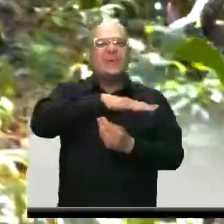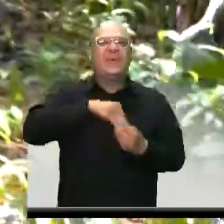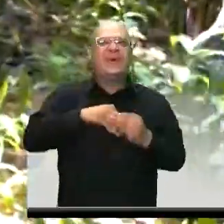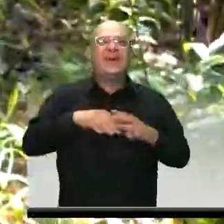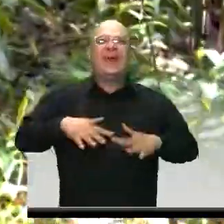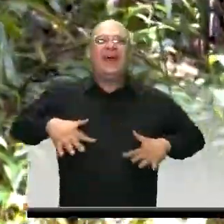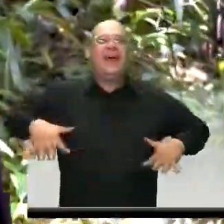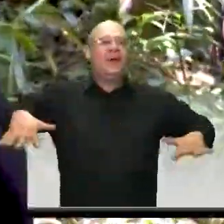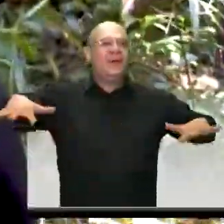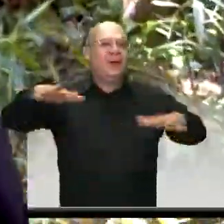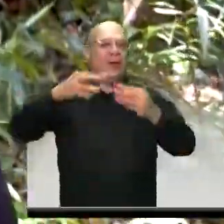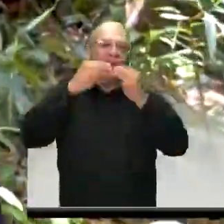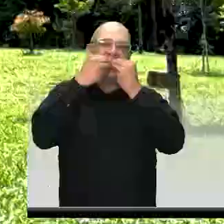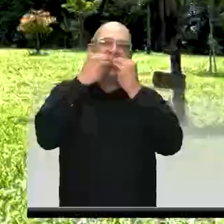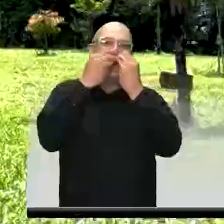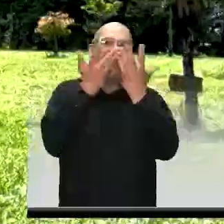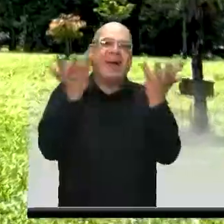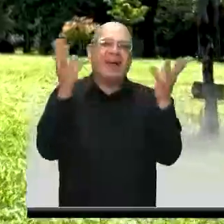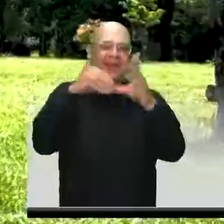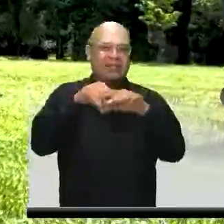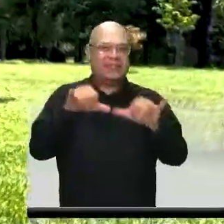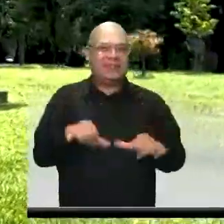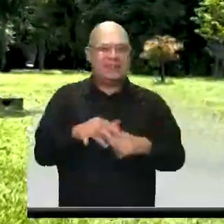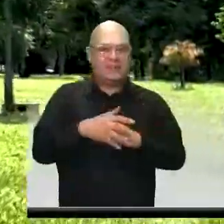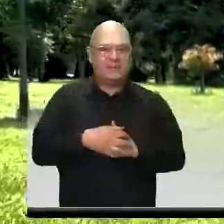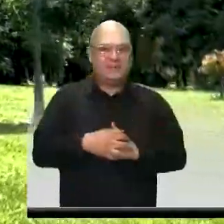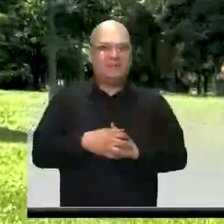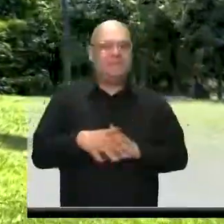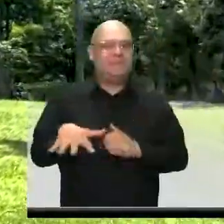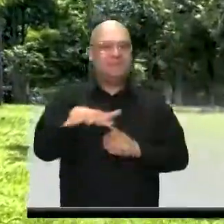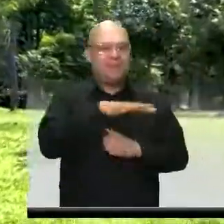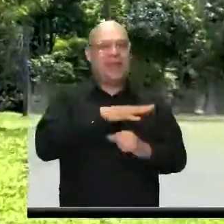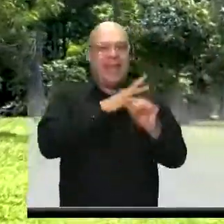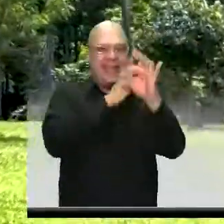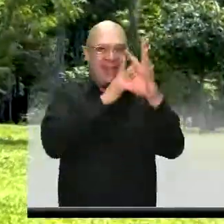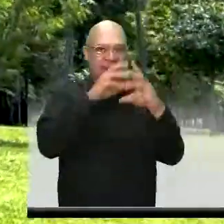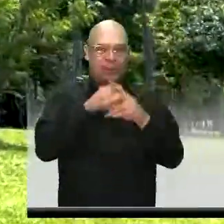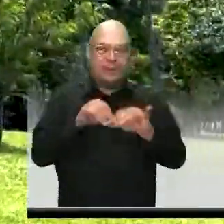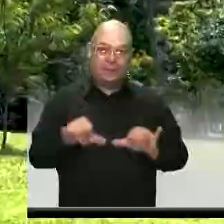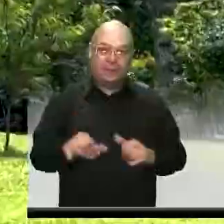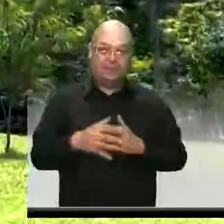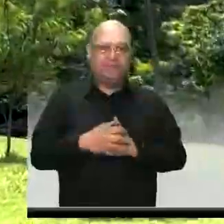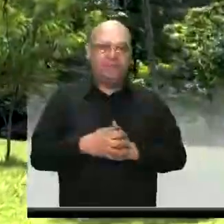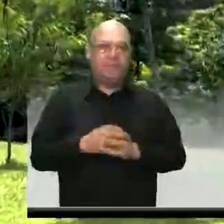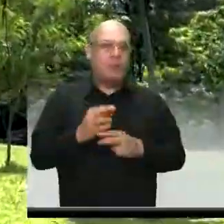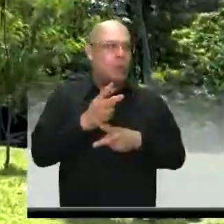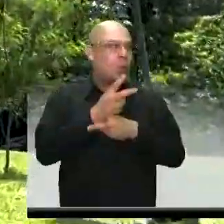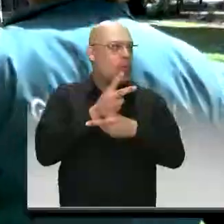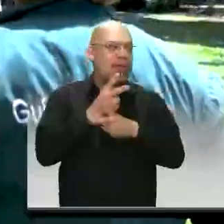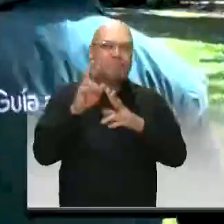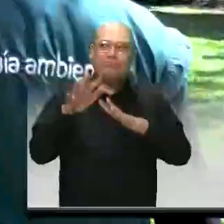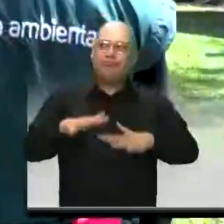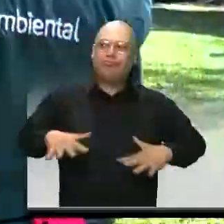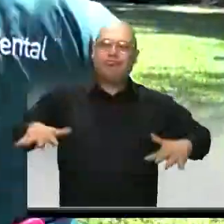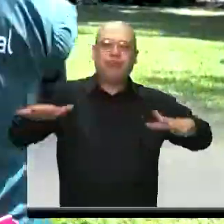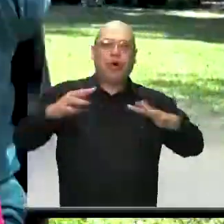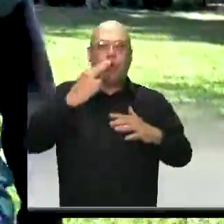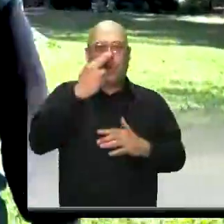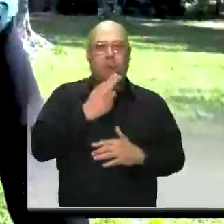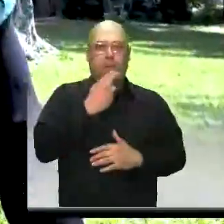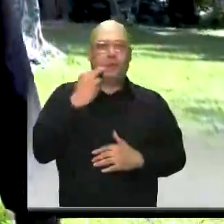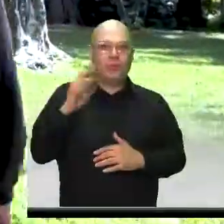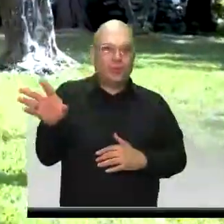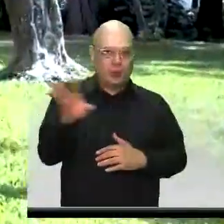y este territorio verde urbano en nuestra ciudad de Itagüí. Cuidar nuestro medio ambiente es un compromiso de todos.